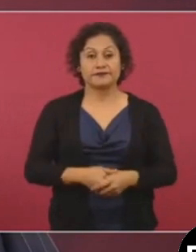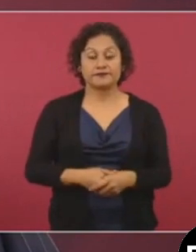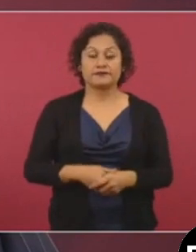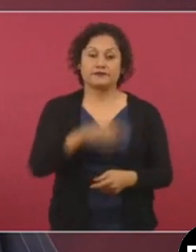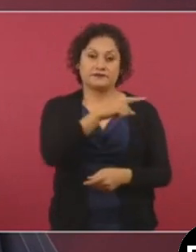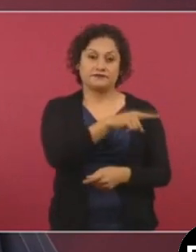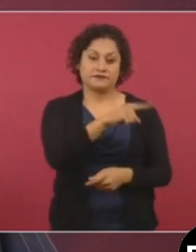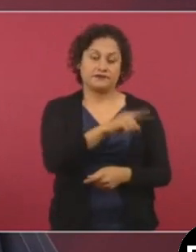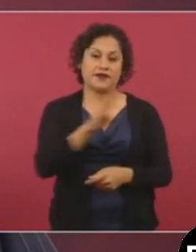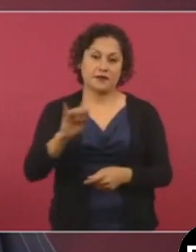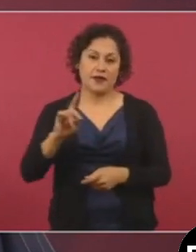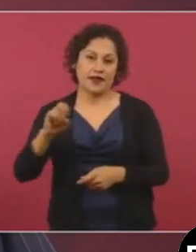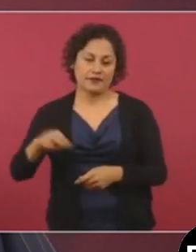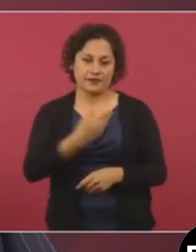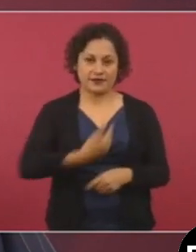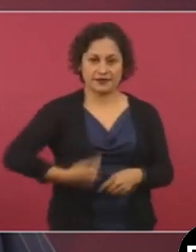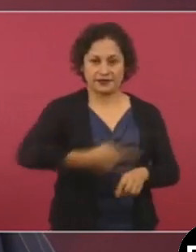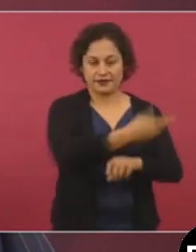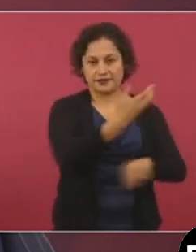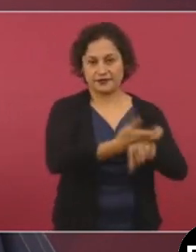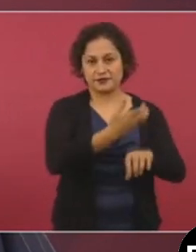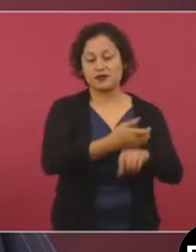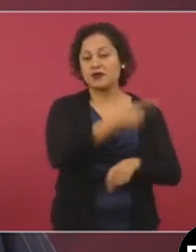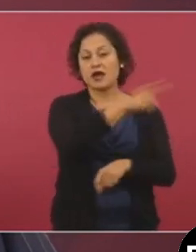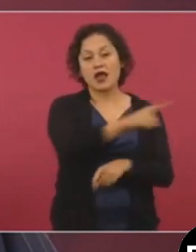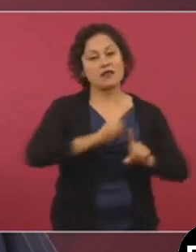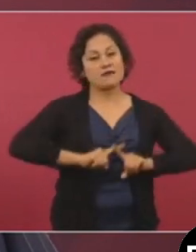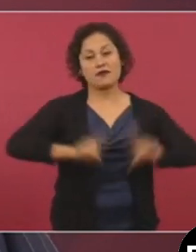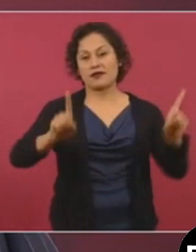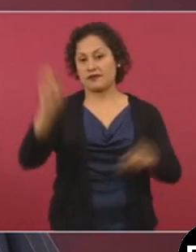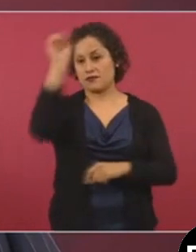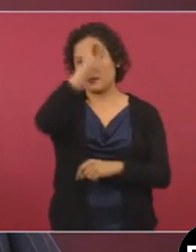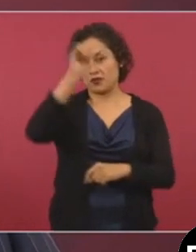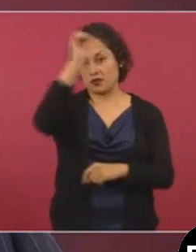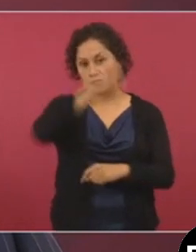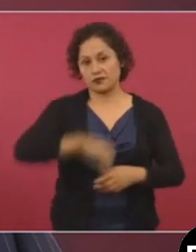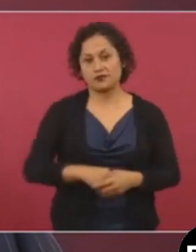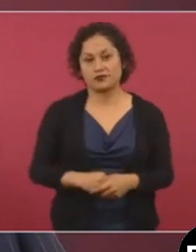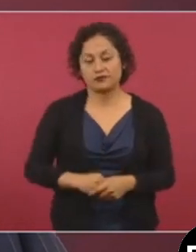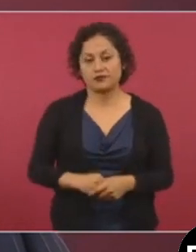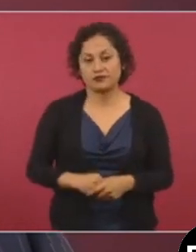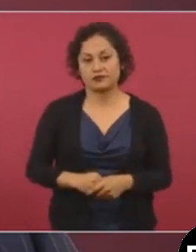son